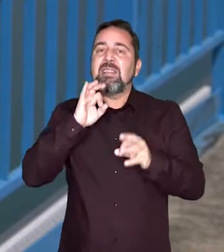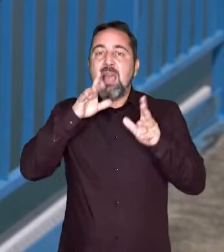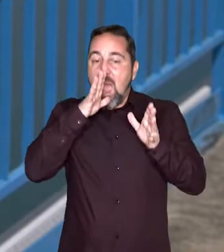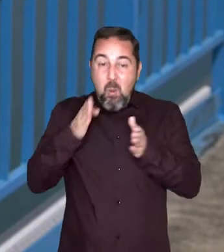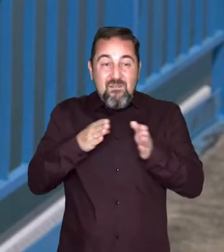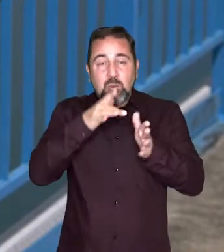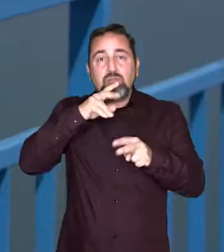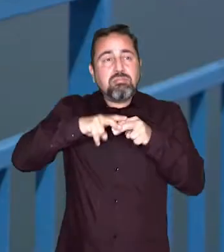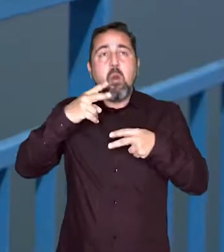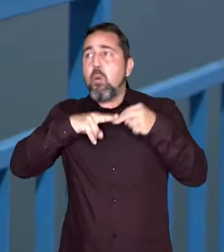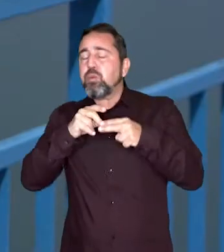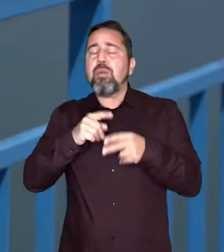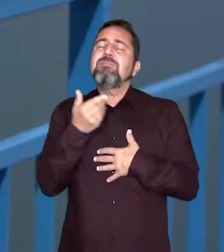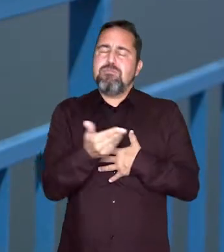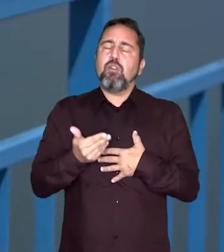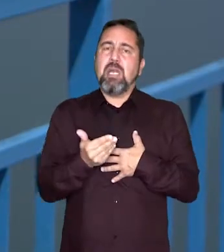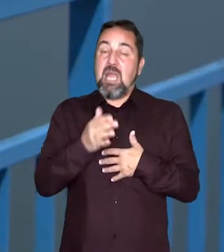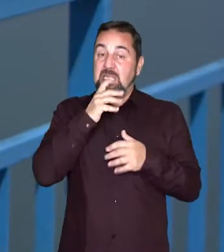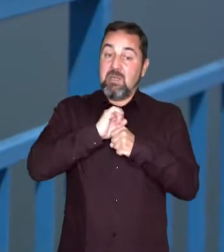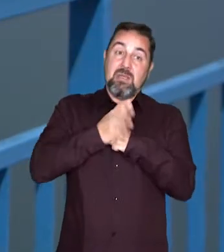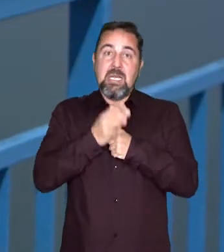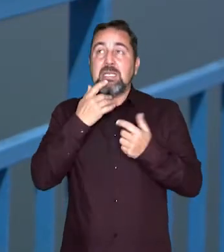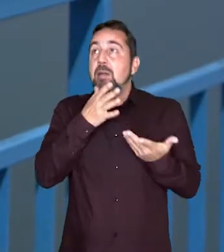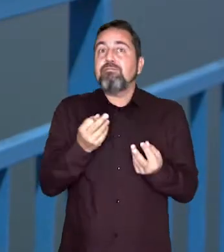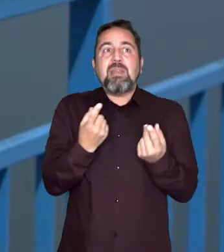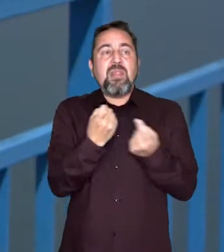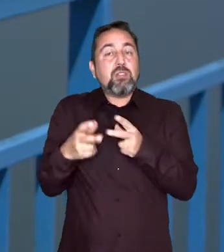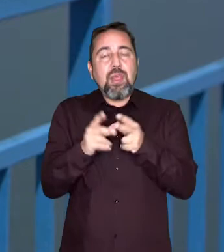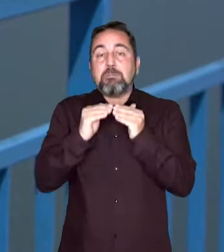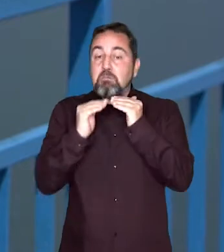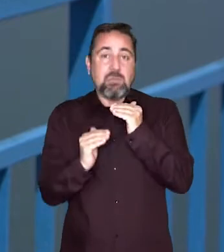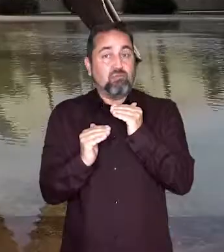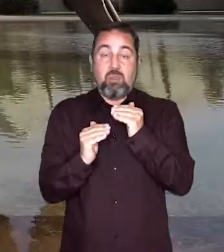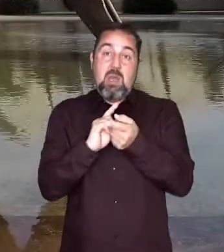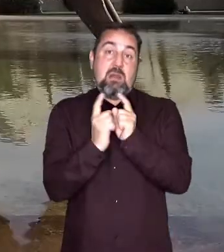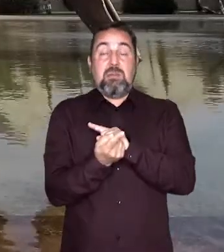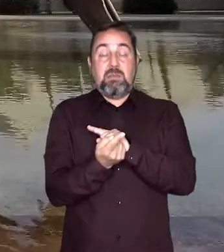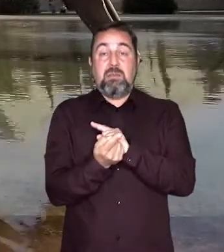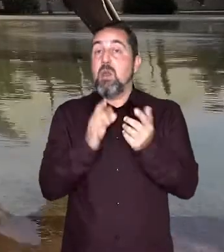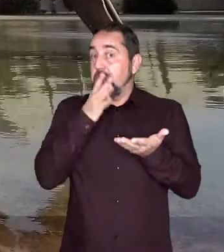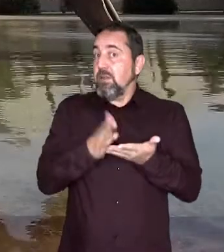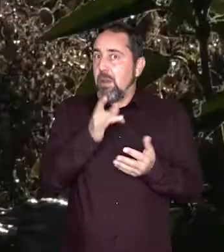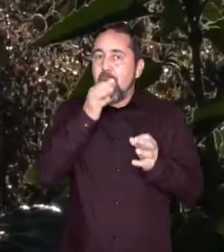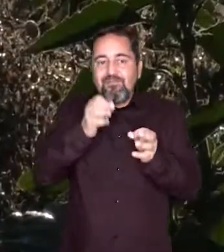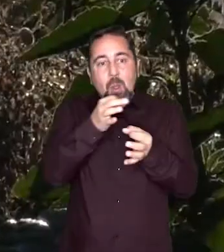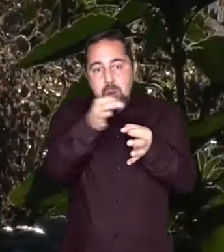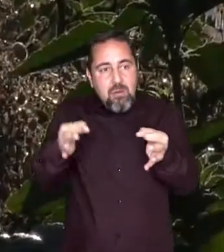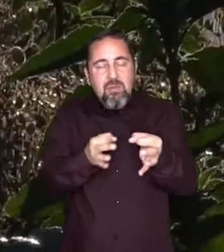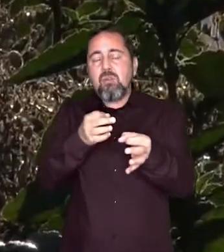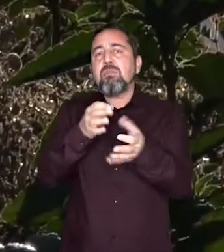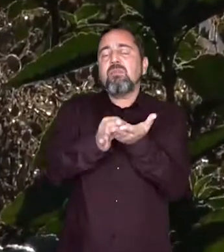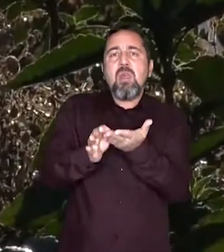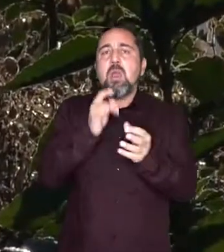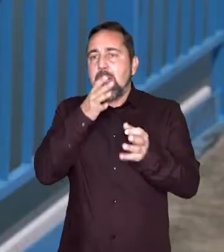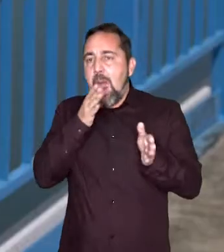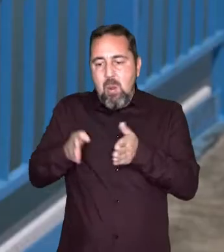infraestructuras hidráulicas. La situación de pandemia no disminuye las necesidades sociales en cuanto al abastecimiento a poblaciones o el suministro a